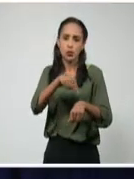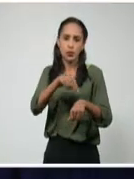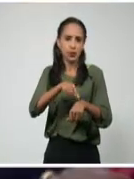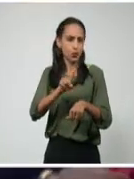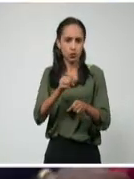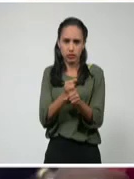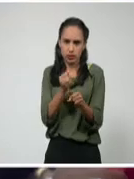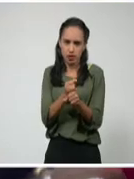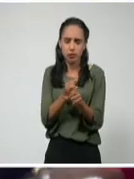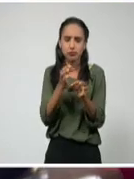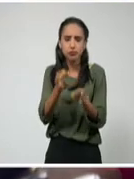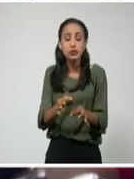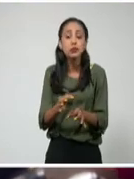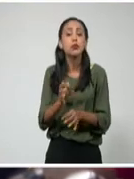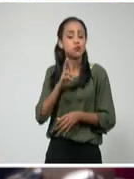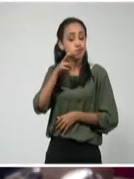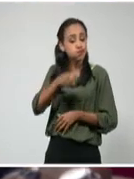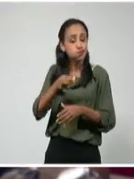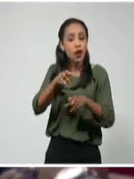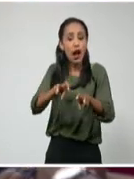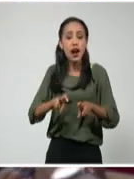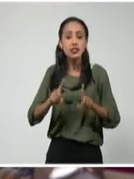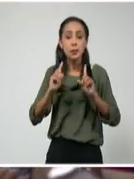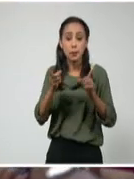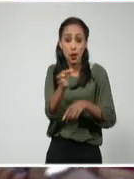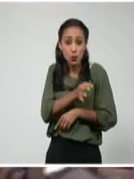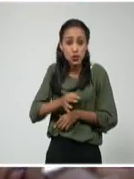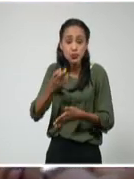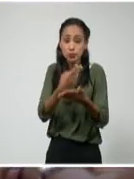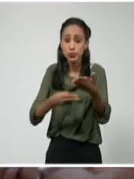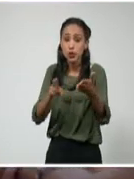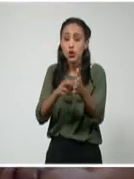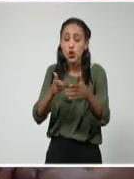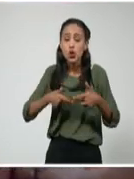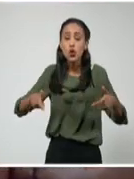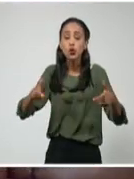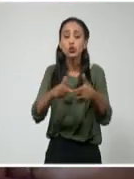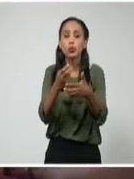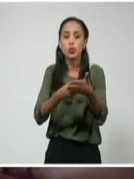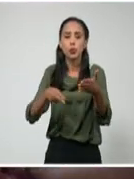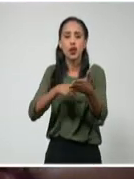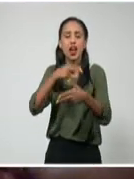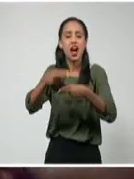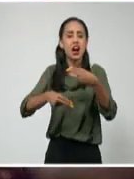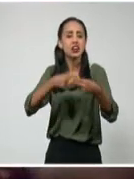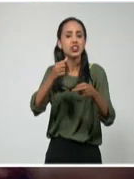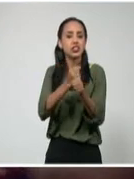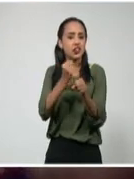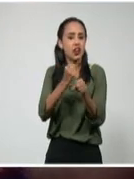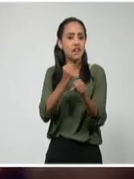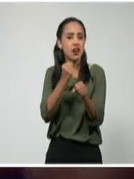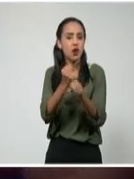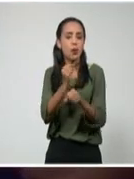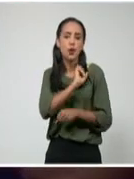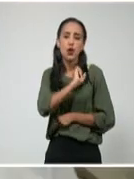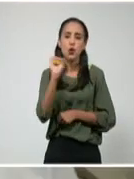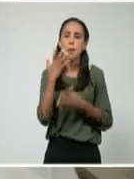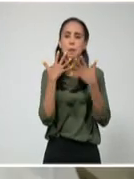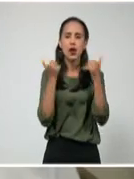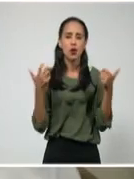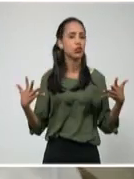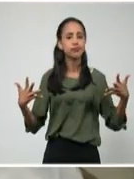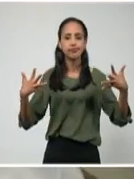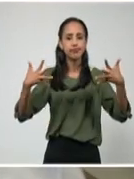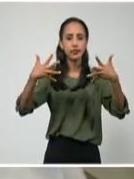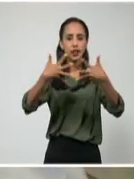y se indicó a las Asambleas Municipales del Poder Popular y los Consejos Populares realizar acciones encaminadas a lograr un mayor vínculo de